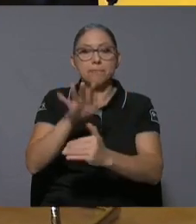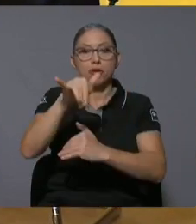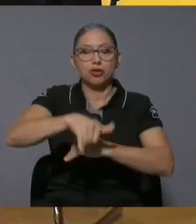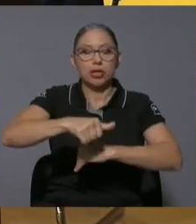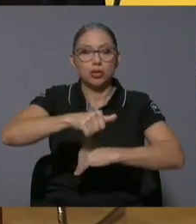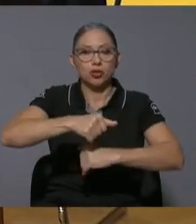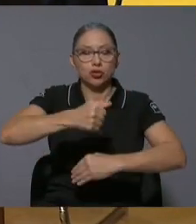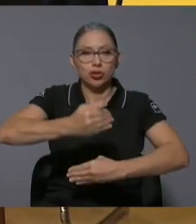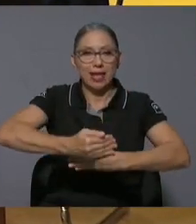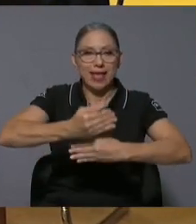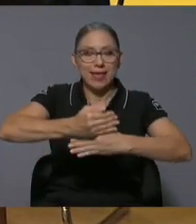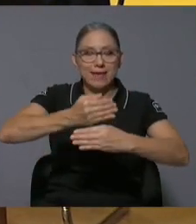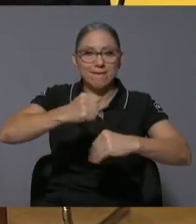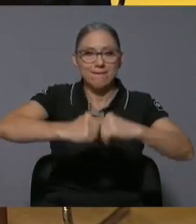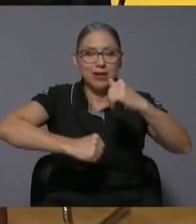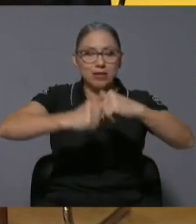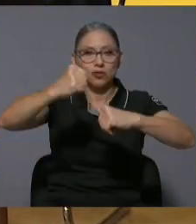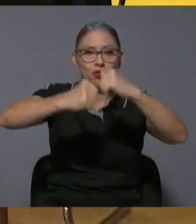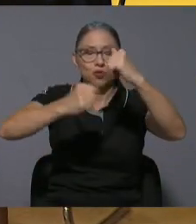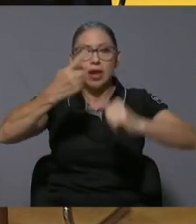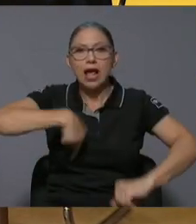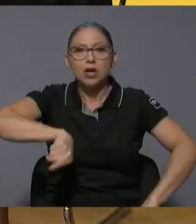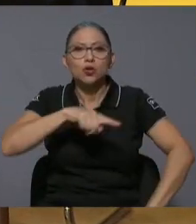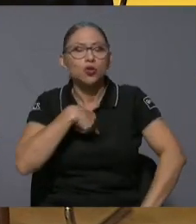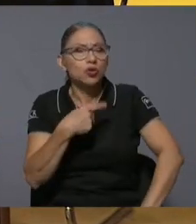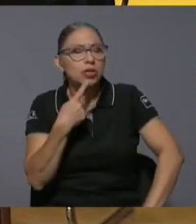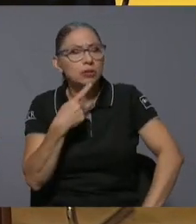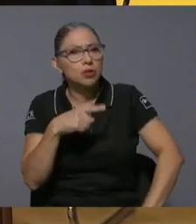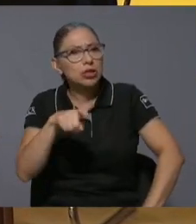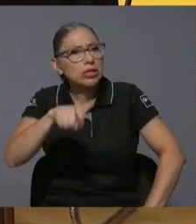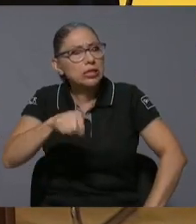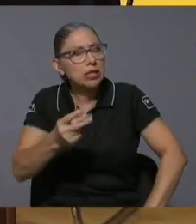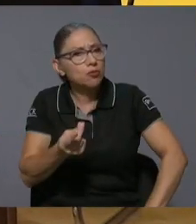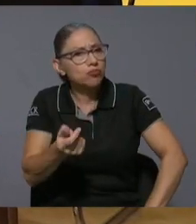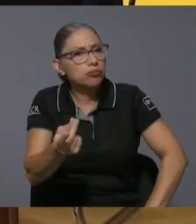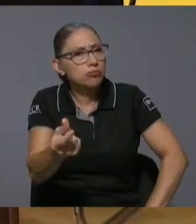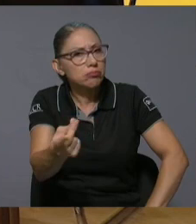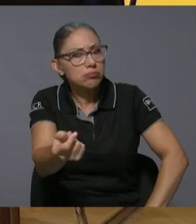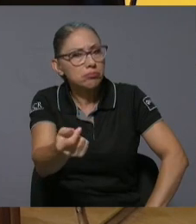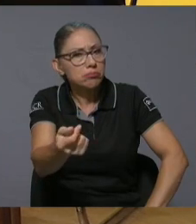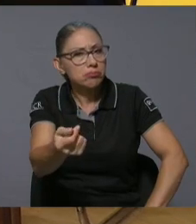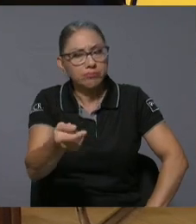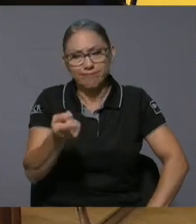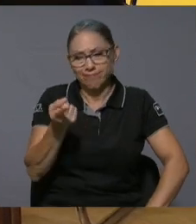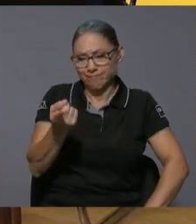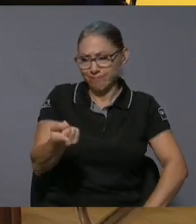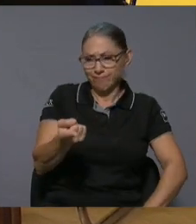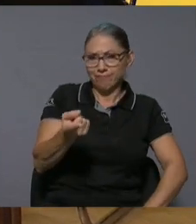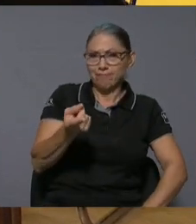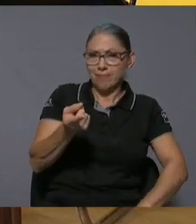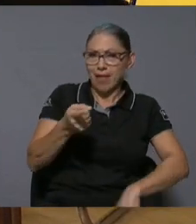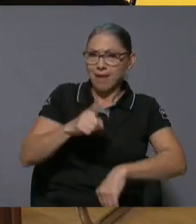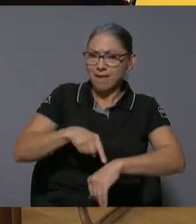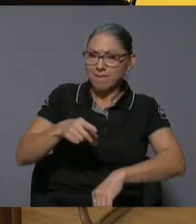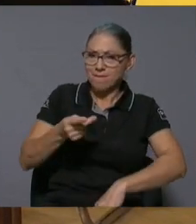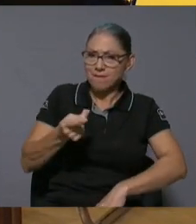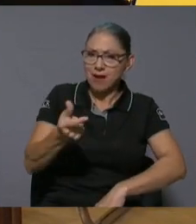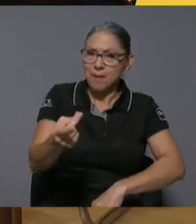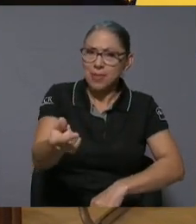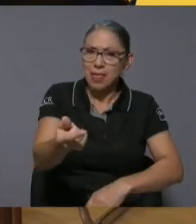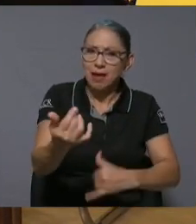decimos necesitamos la vida rápida y casualmente la vida rápida o paradójicamente ha terminado siendo la más lenta